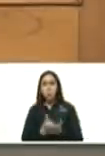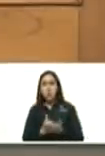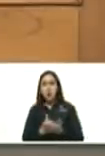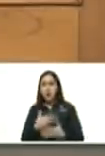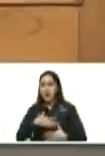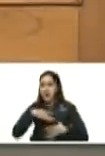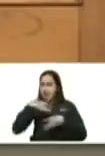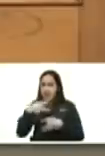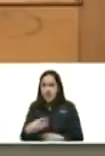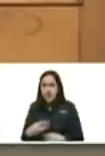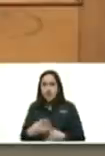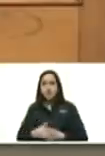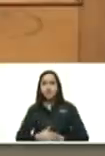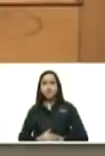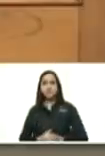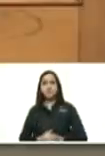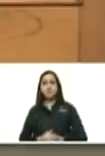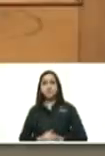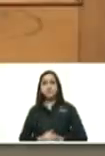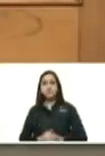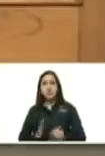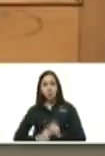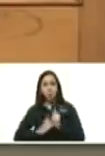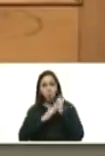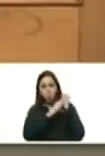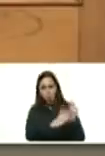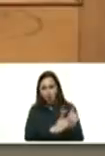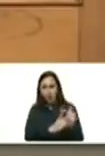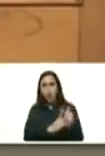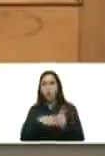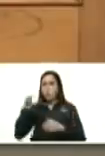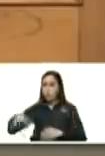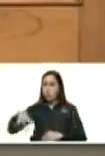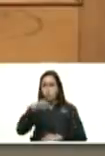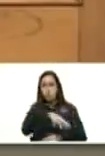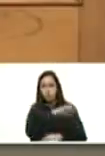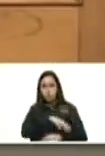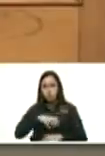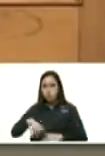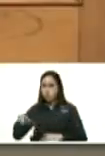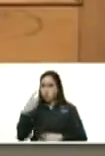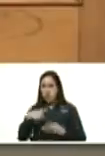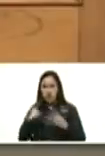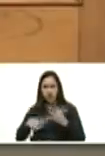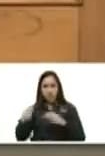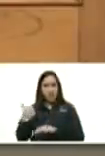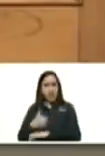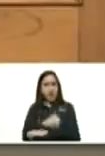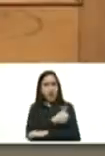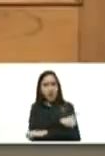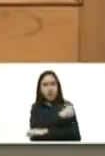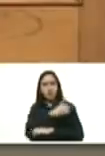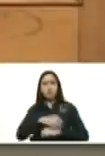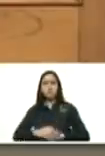interesantísimo para el liderazgo regional el liderazgo local el liderazgo municipal